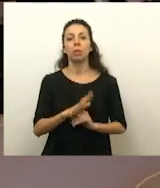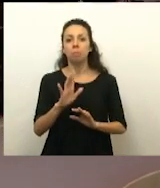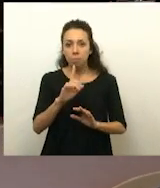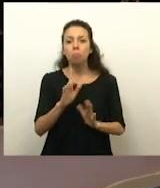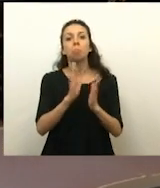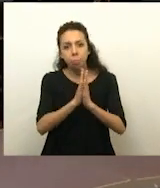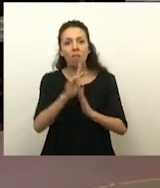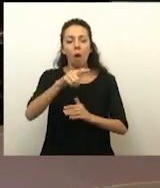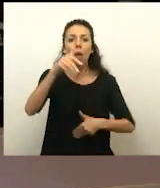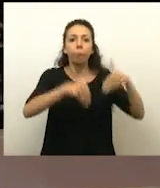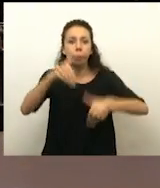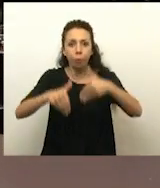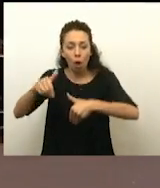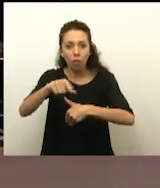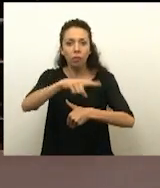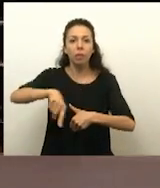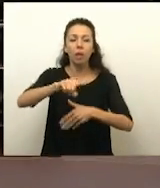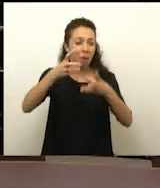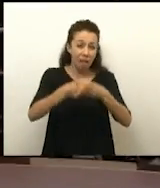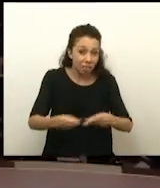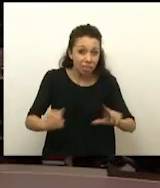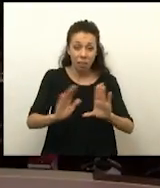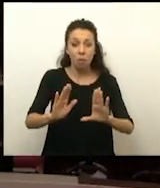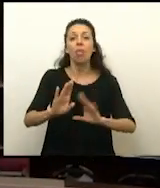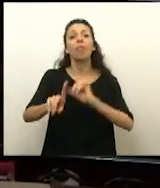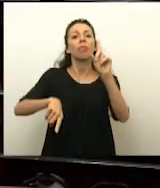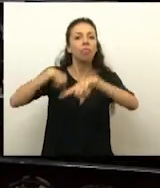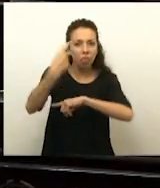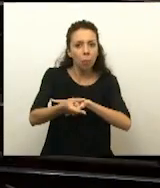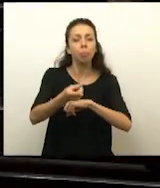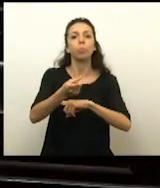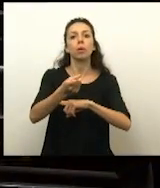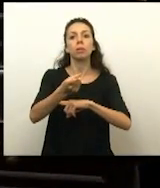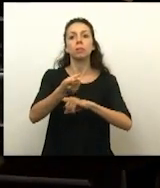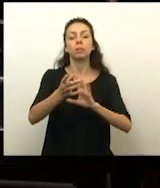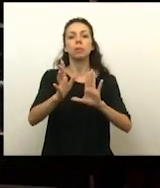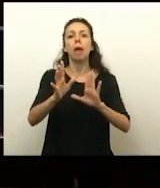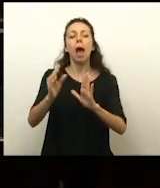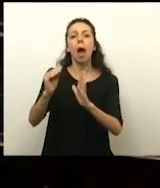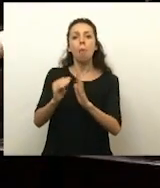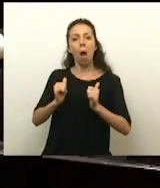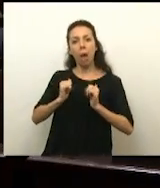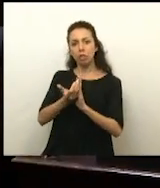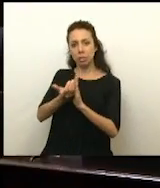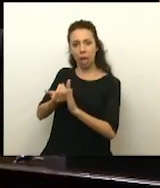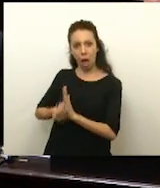Voten, por favor, para terminar y después las saco de la abstención. Así se puede terminar.